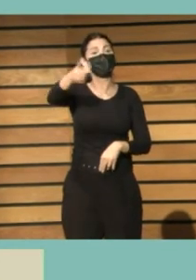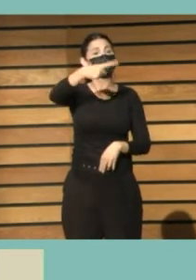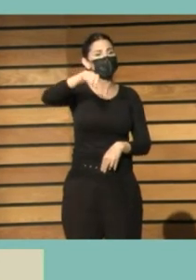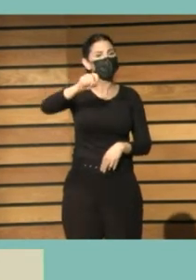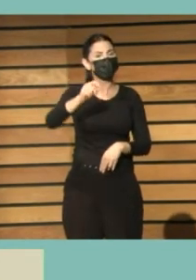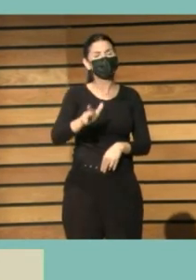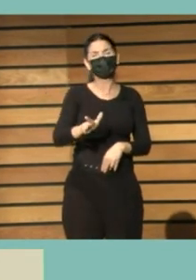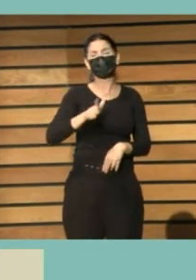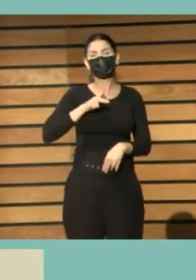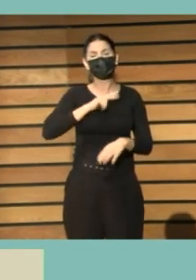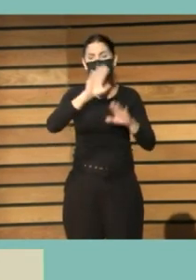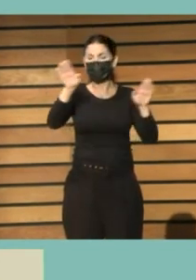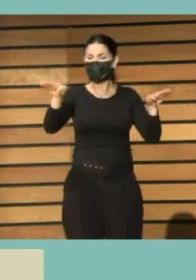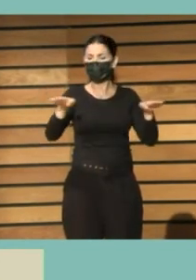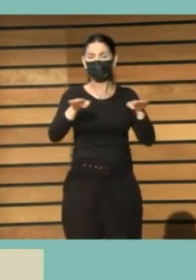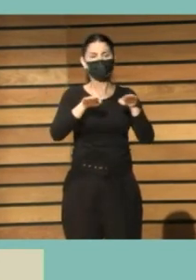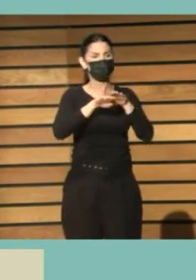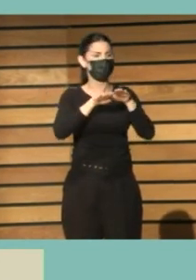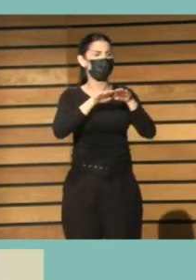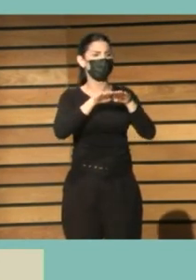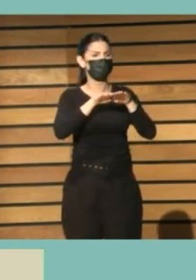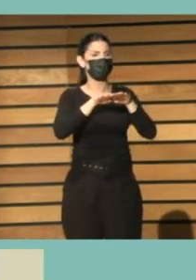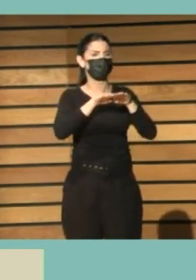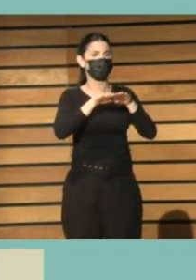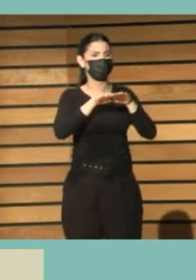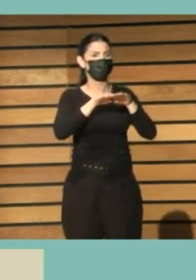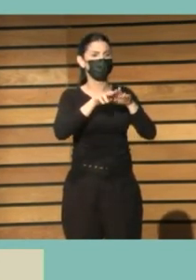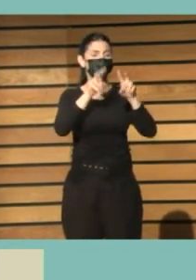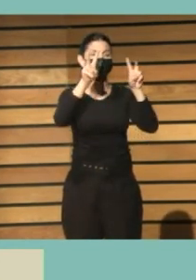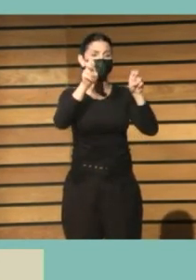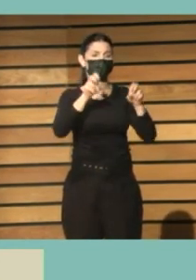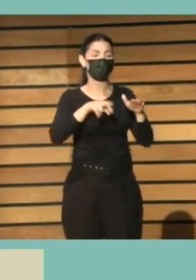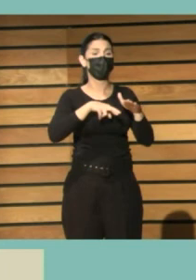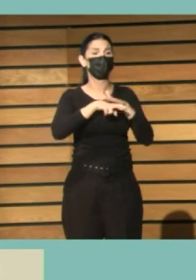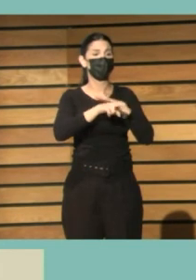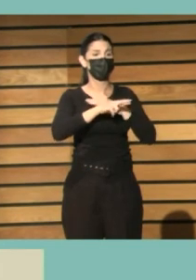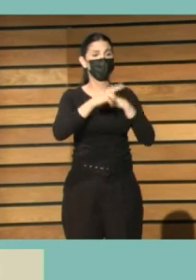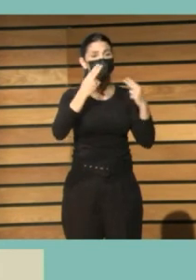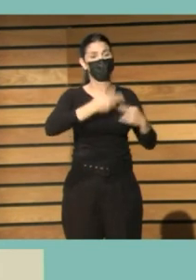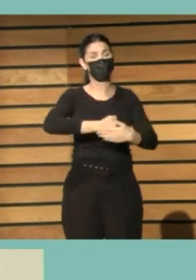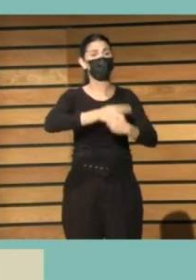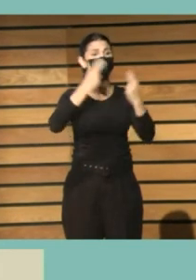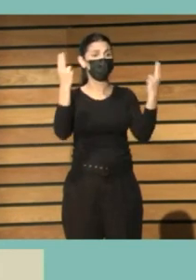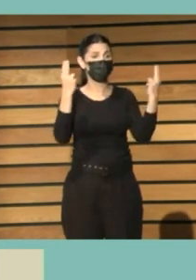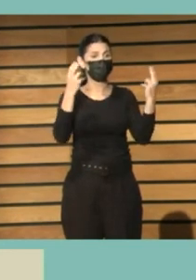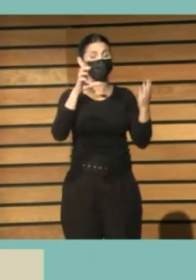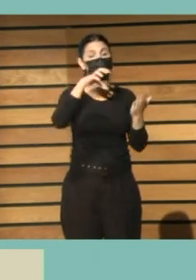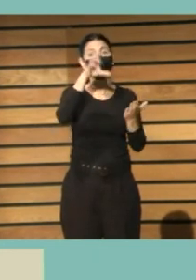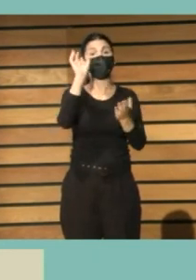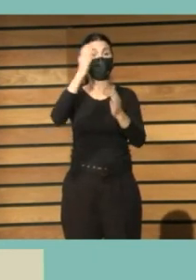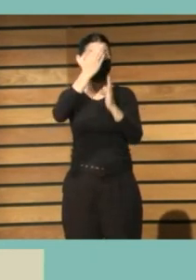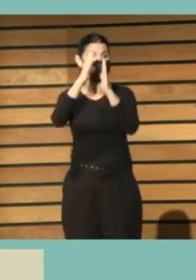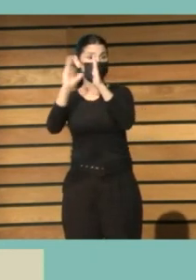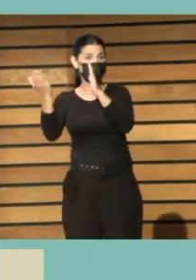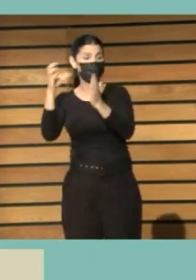derecho en igualdad a los recursos públicos que la biblioteca le ofrece